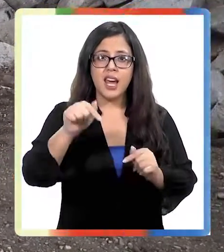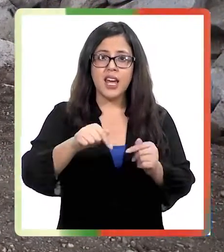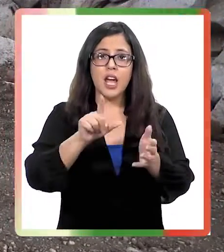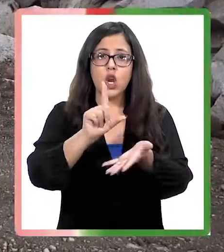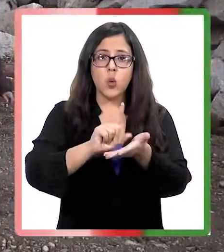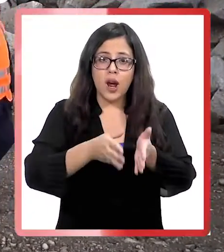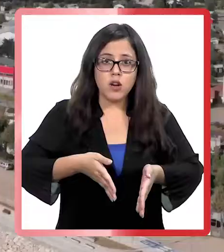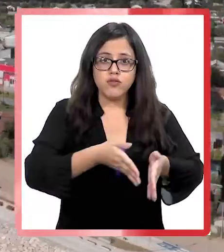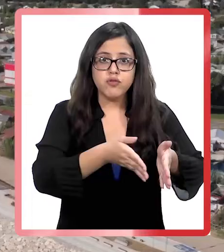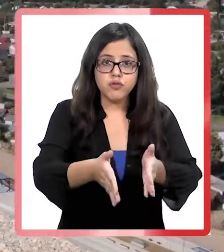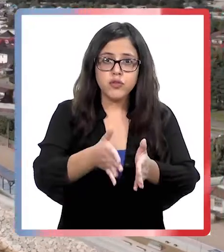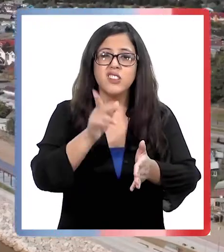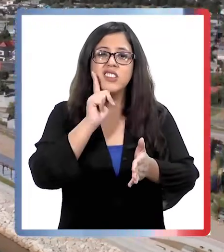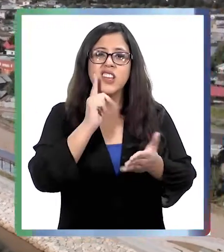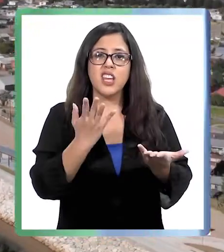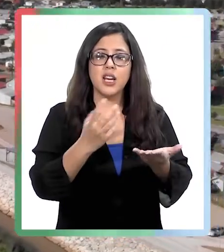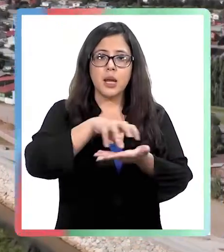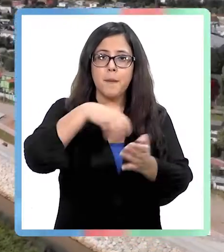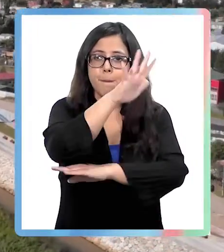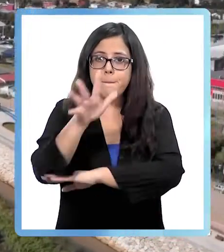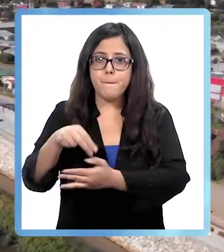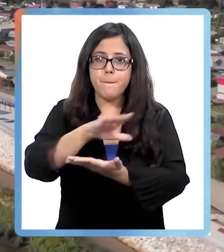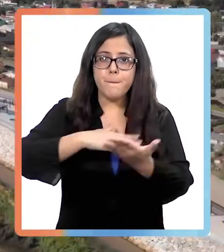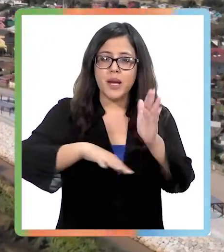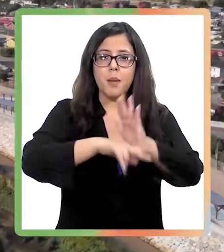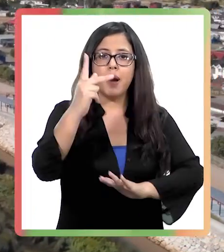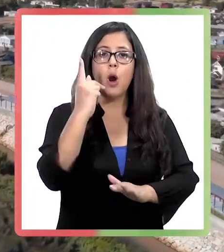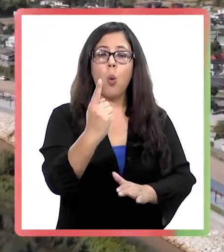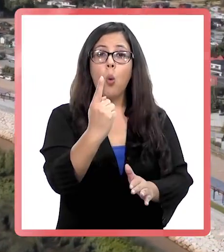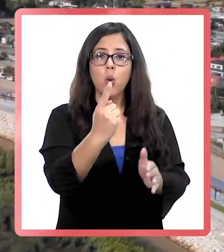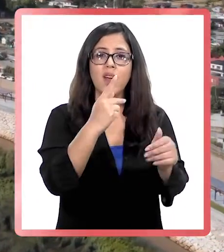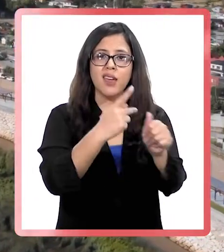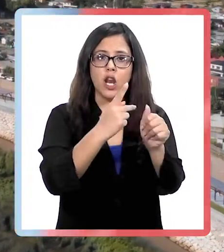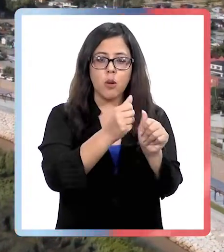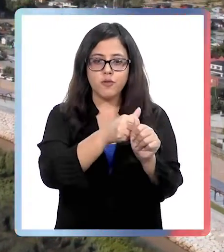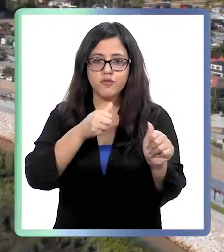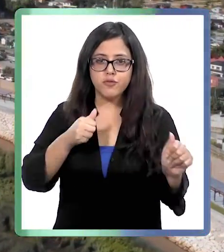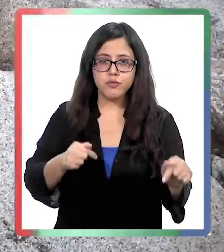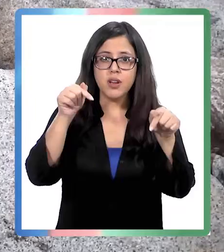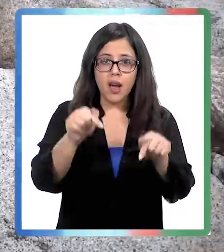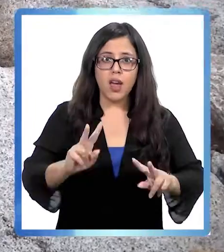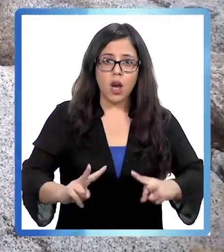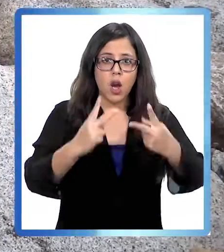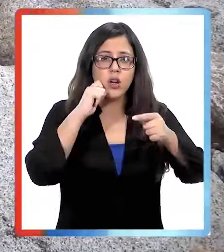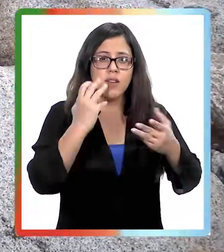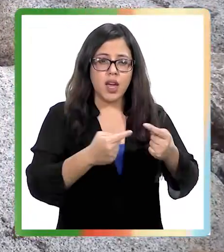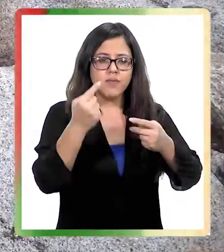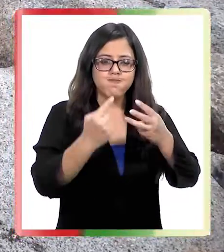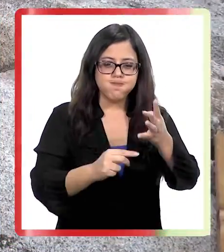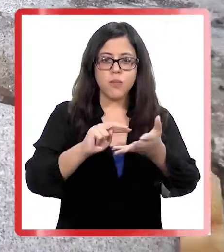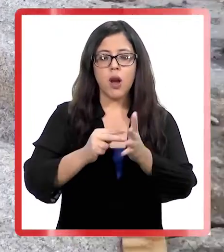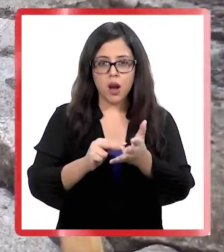costanera Condel contempla la instalación de un parque urbano de más de un kilómetro de extensión. La construcción ha provocado una serie de